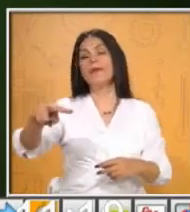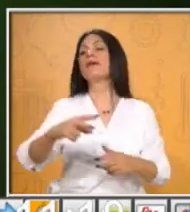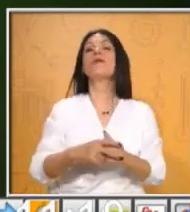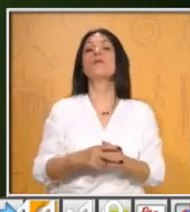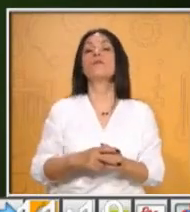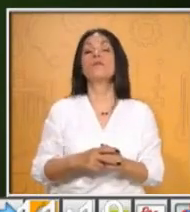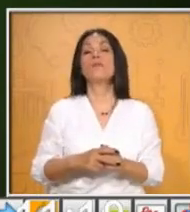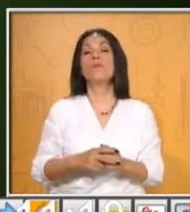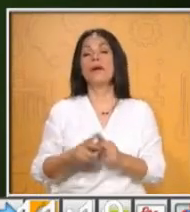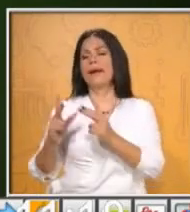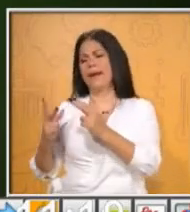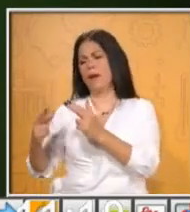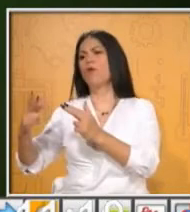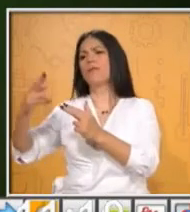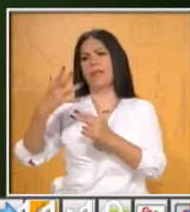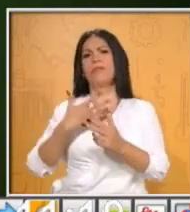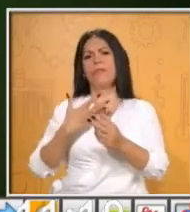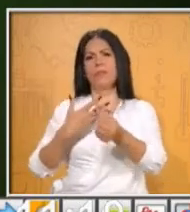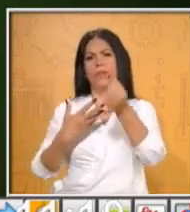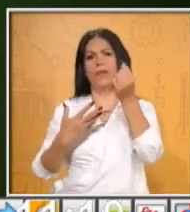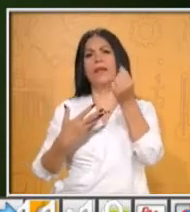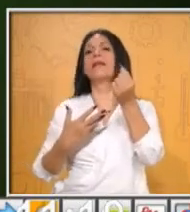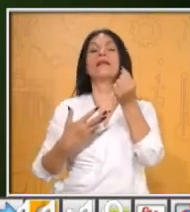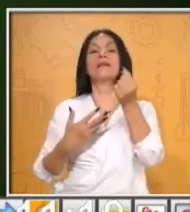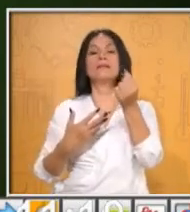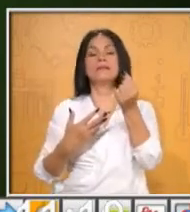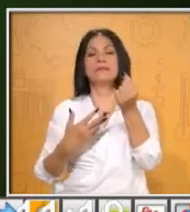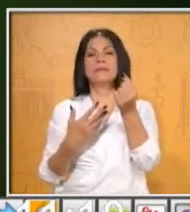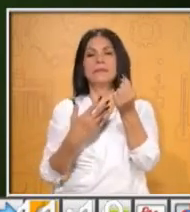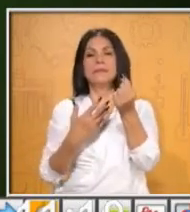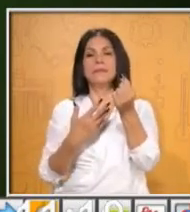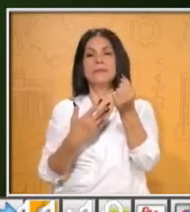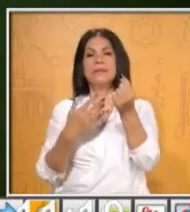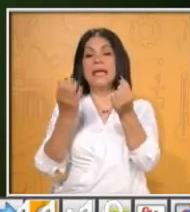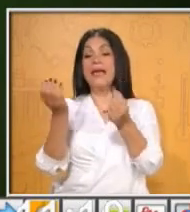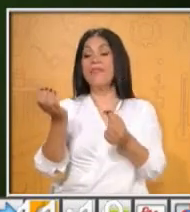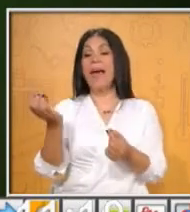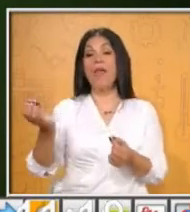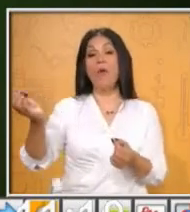Además, deberás utilizar una ficha para cada integrante y un dado.